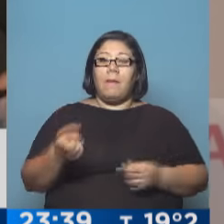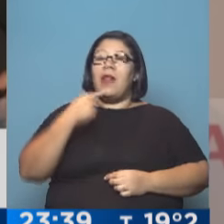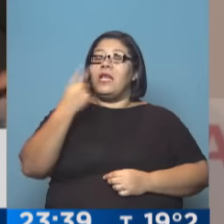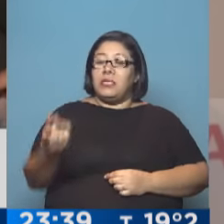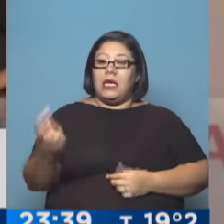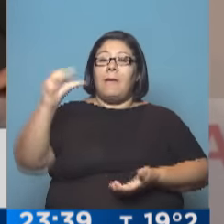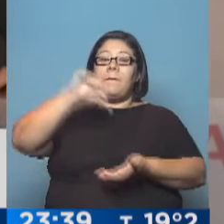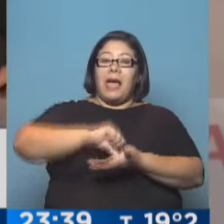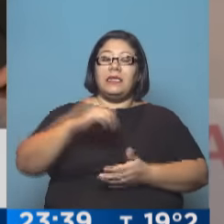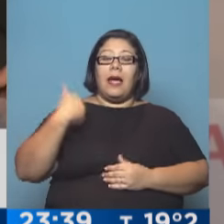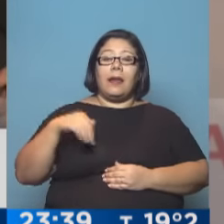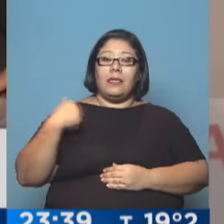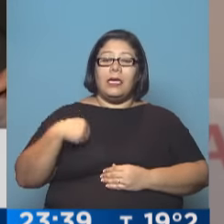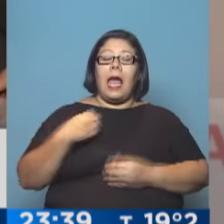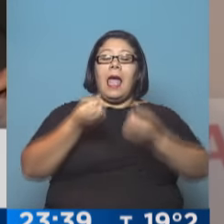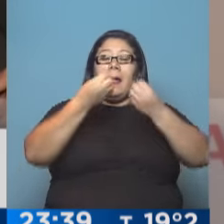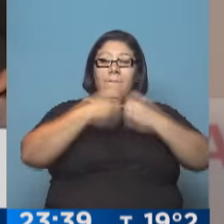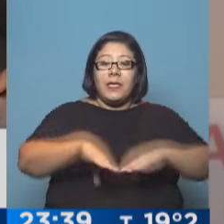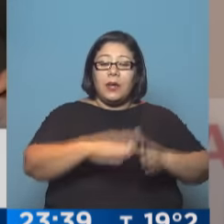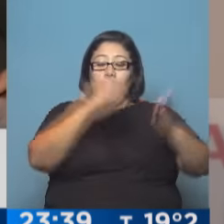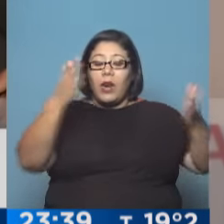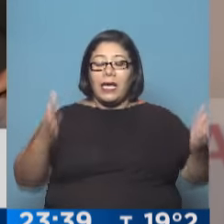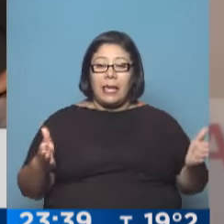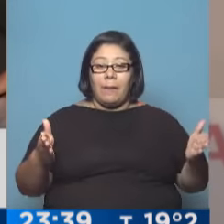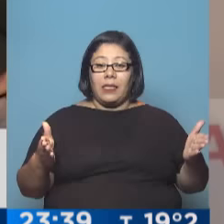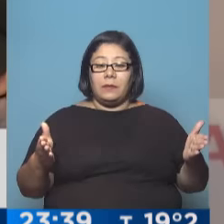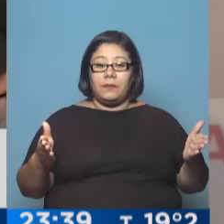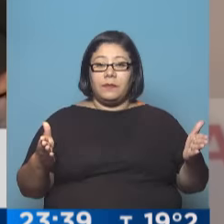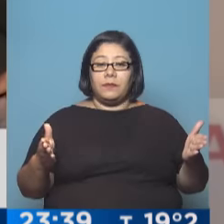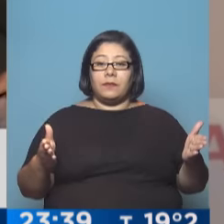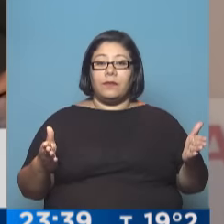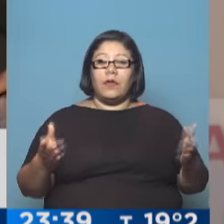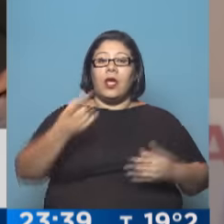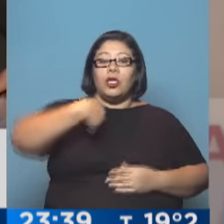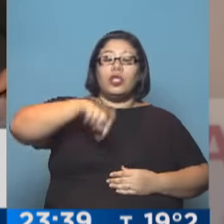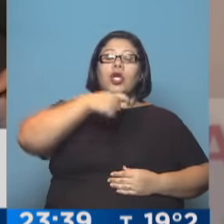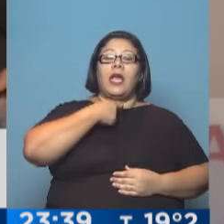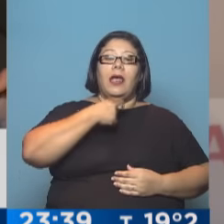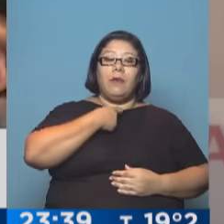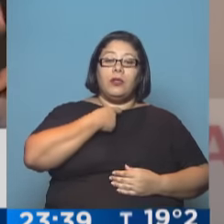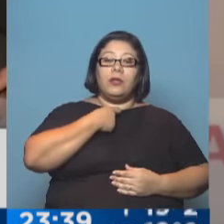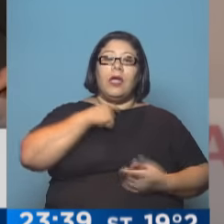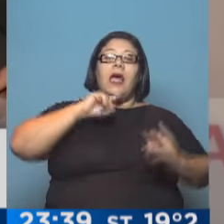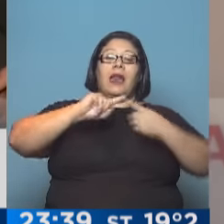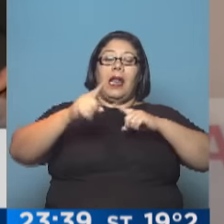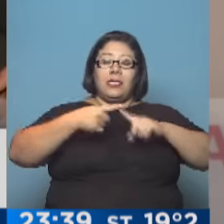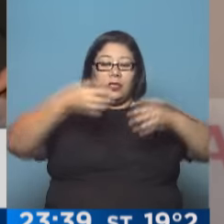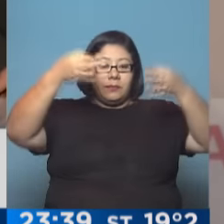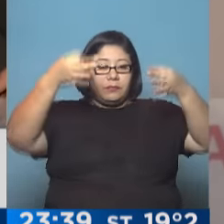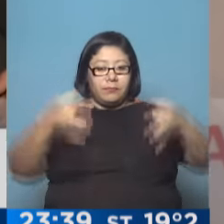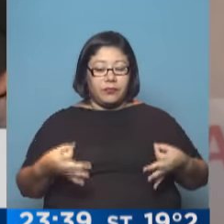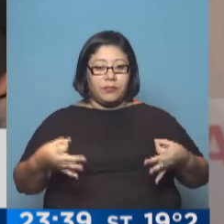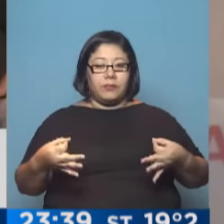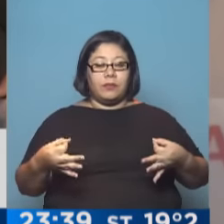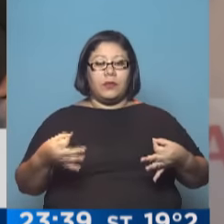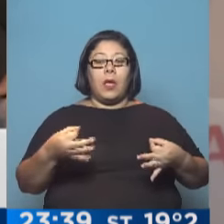Argentina ha comenzado una etapa en la cual queremos entablar relaciones maduras, inteligentes,